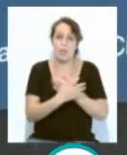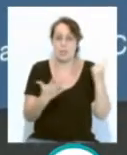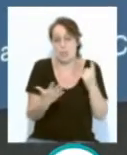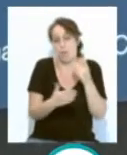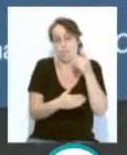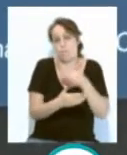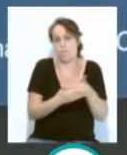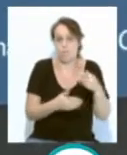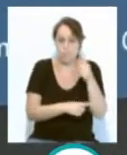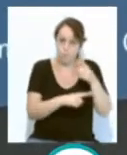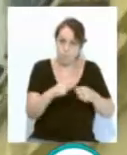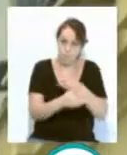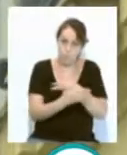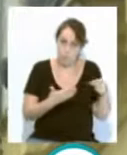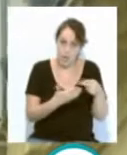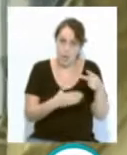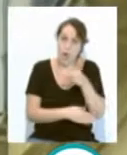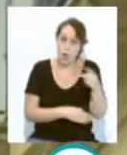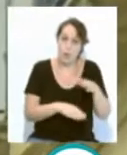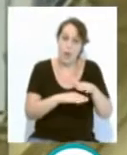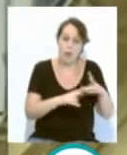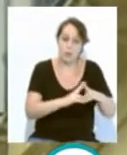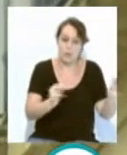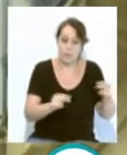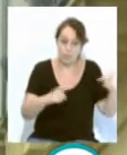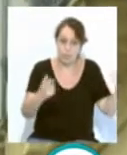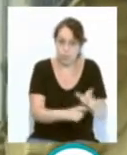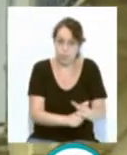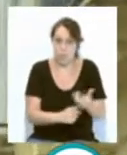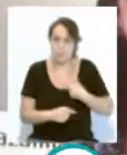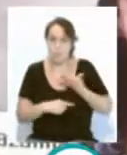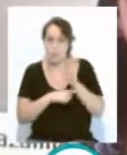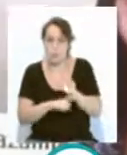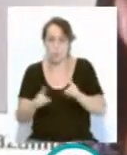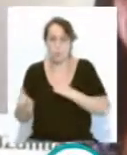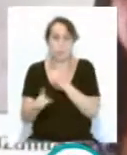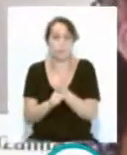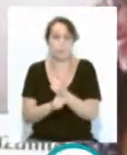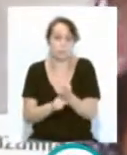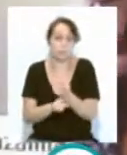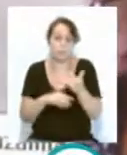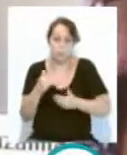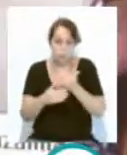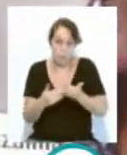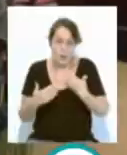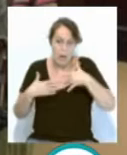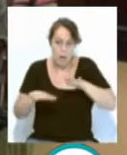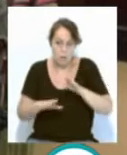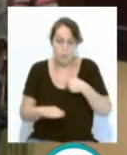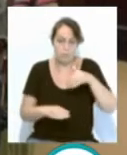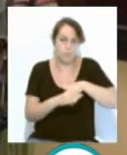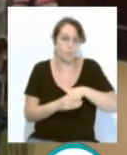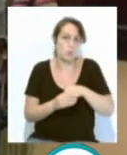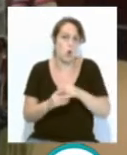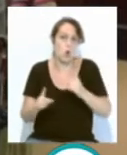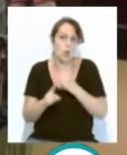para la UCA. Entre las propuestas presentadas para su debate por los grupos de la oposición, ha prosperado, a pesar de los votos en contra de